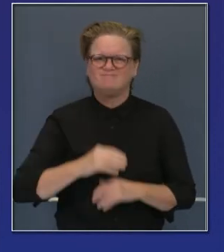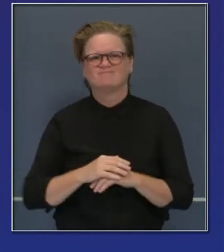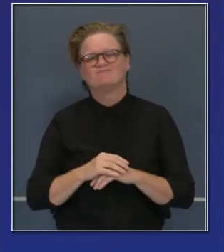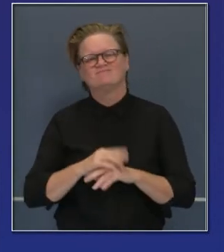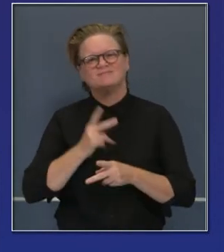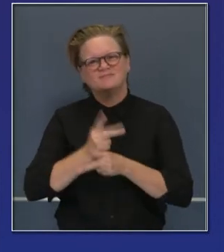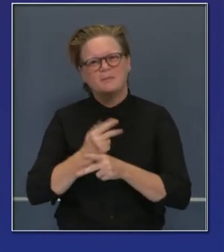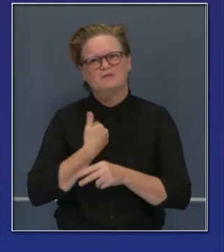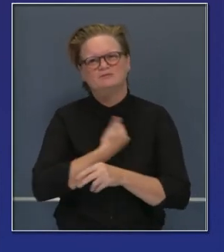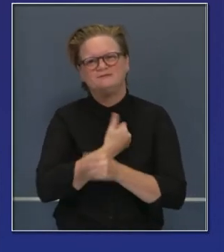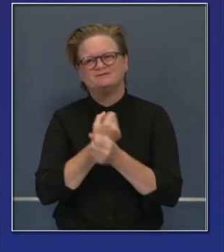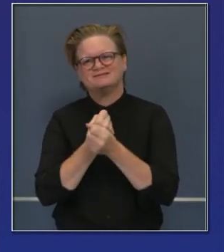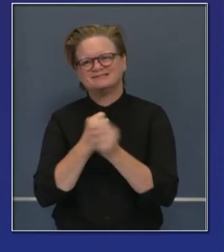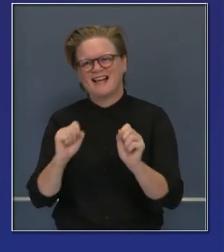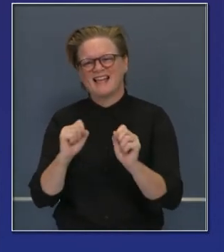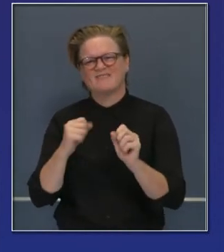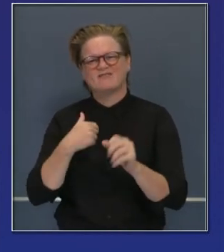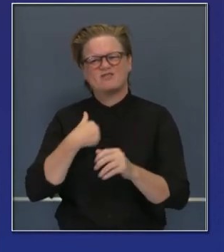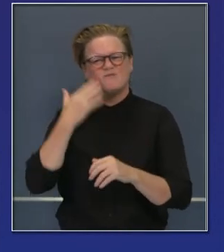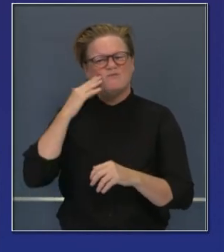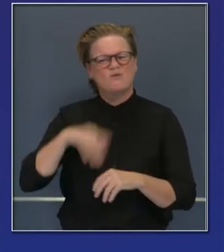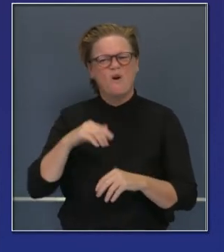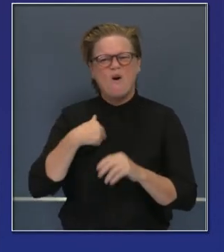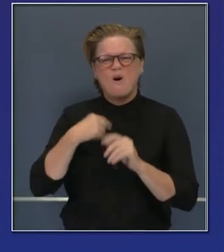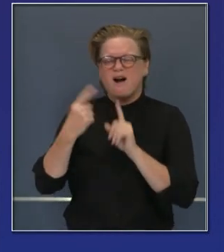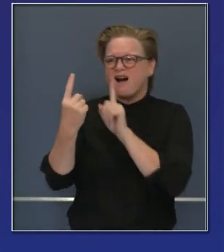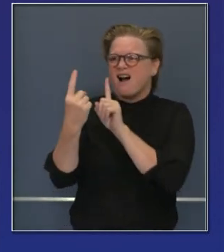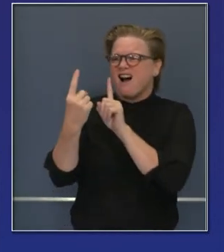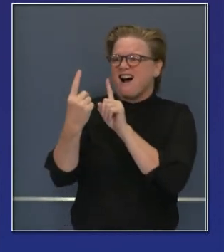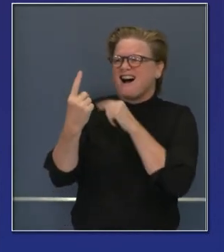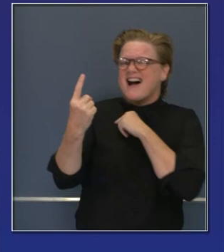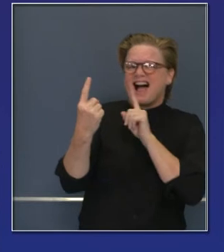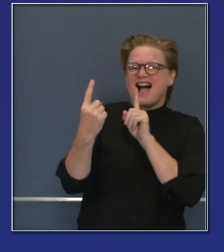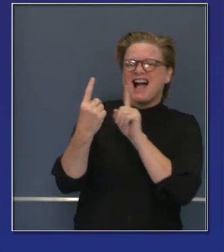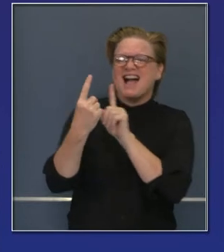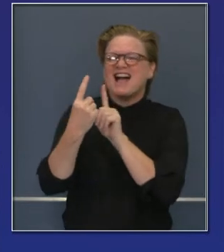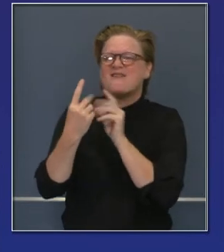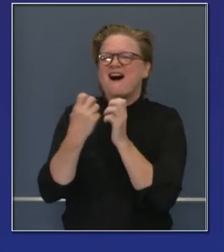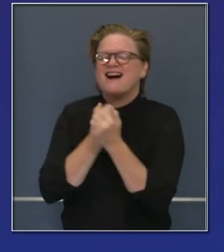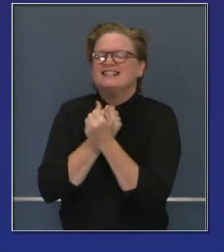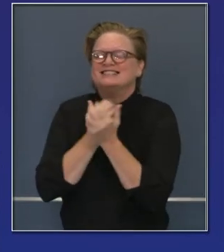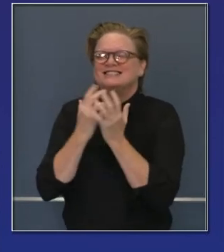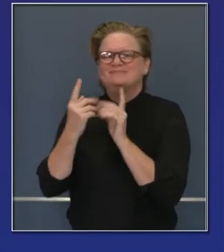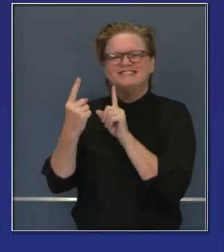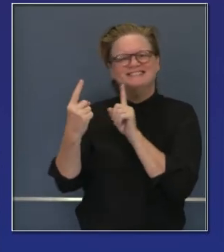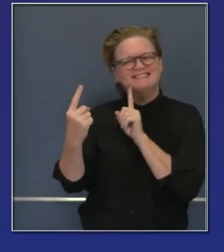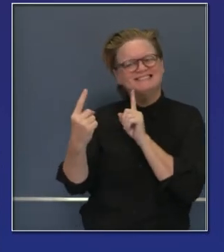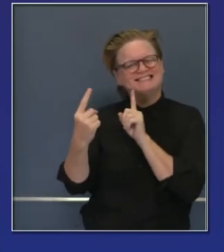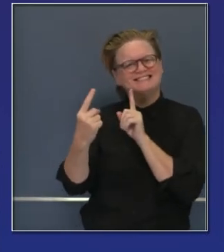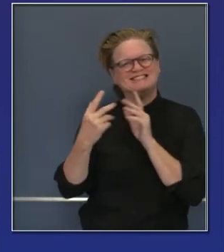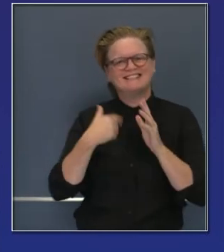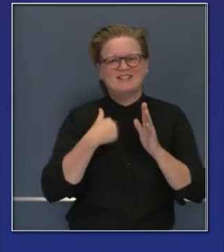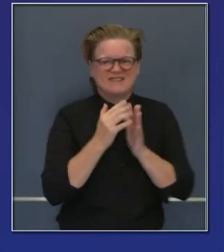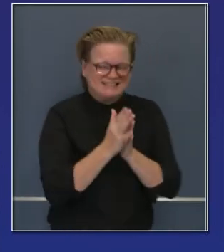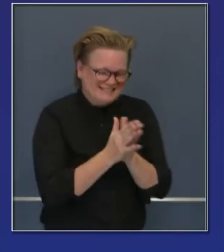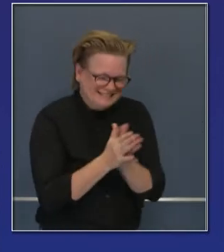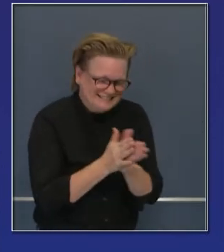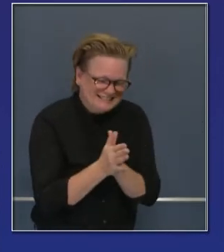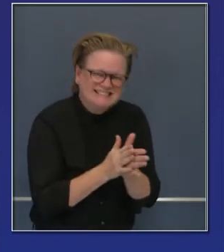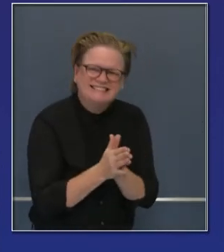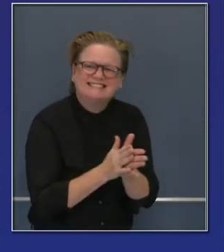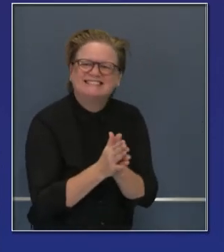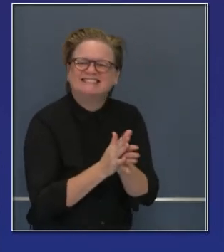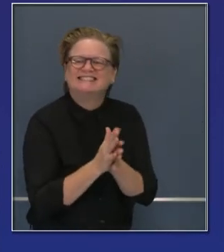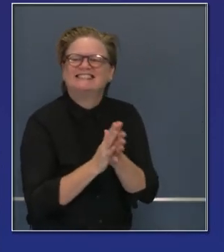el mundo sabe que es difícil hacerlo cuando queremos ver a nuestros seres queridos, pero es importante. Y también es importantísimo lavarse las manos y